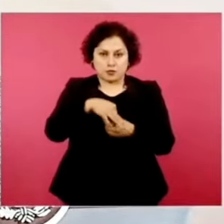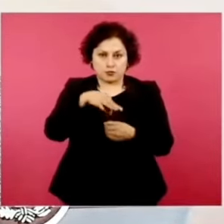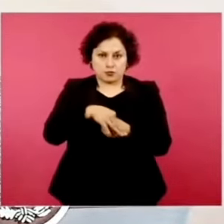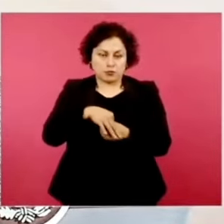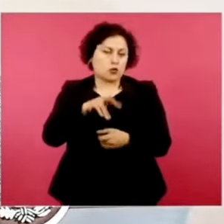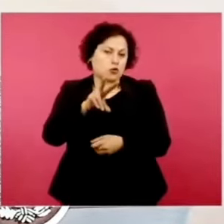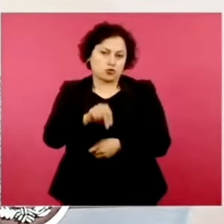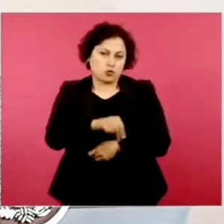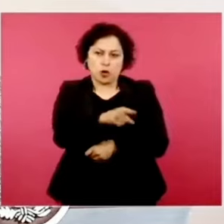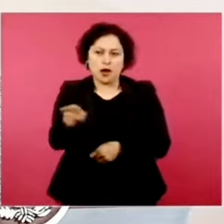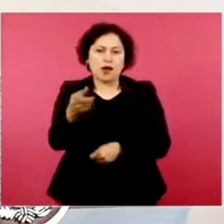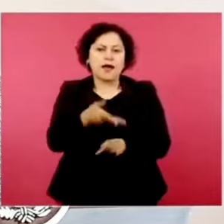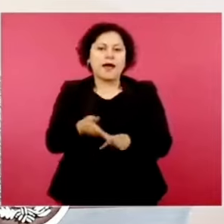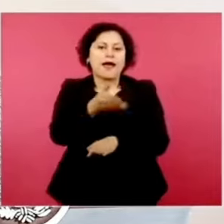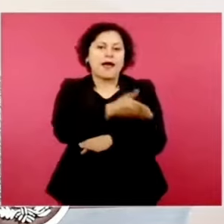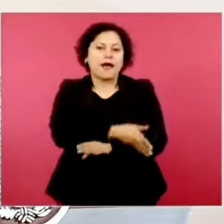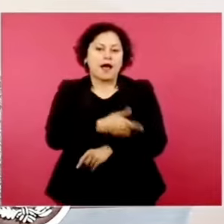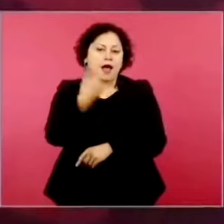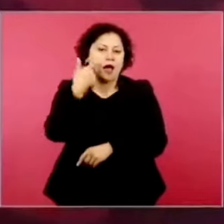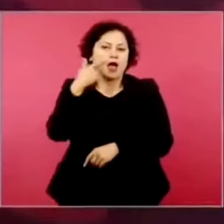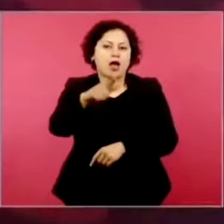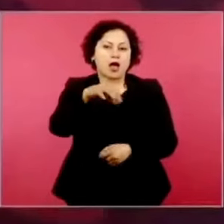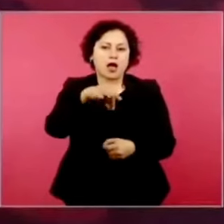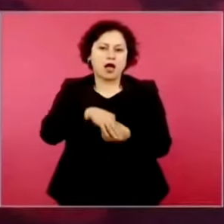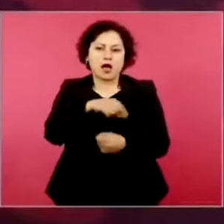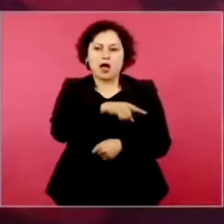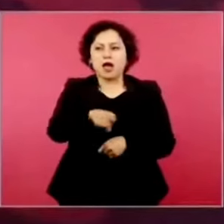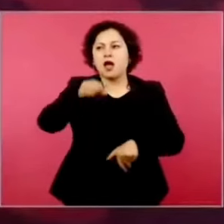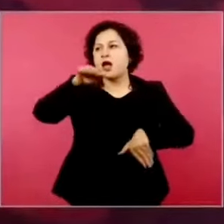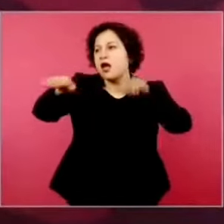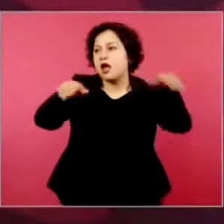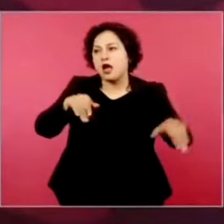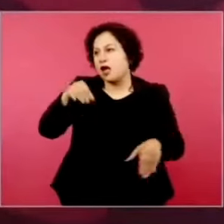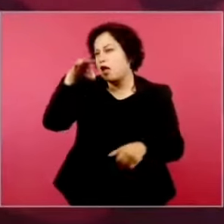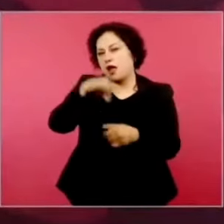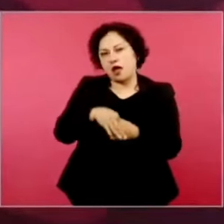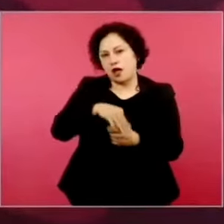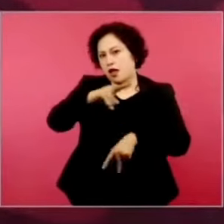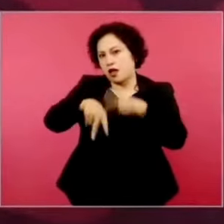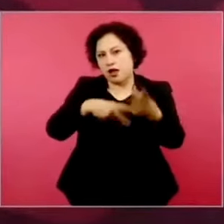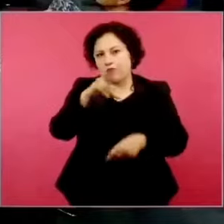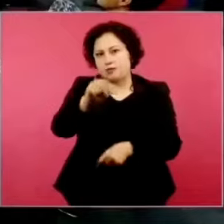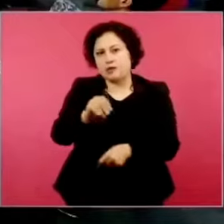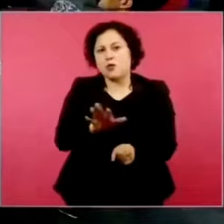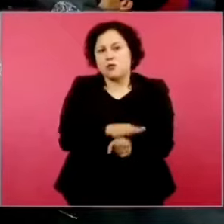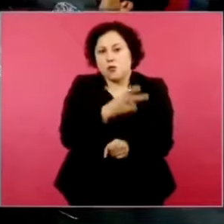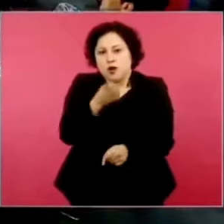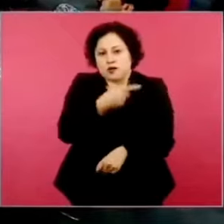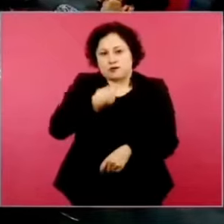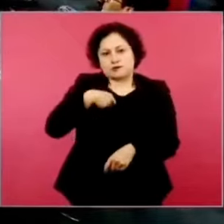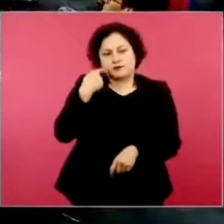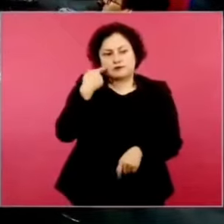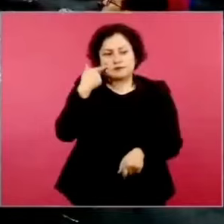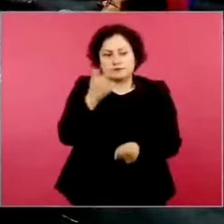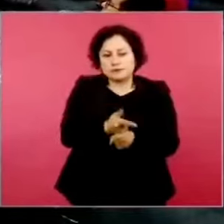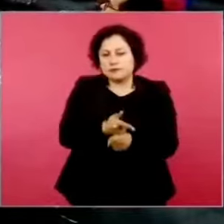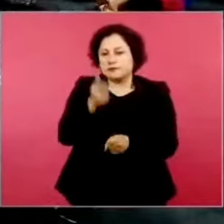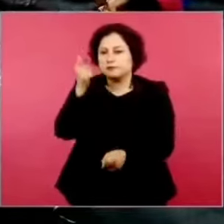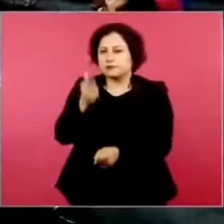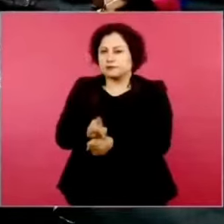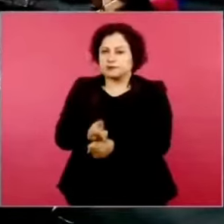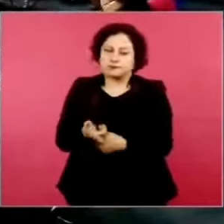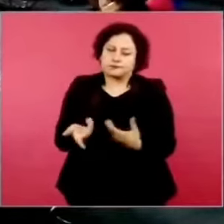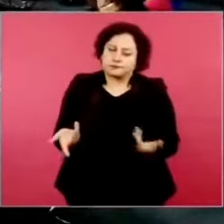Y han llegado